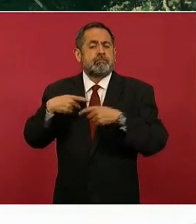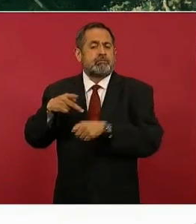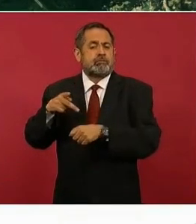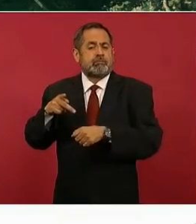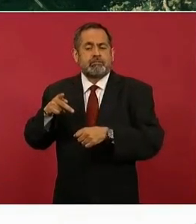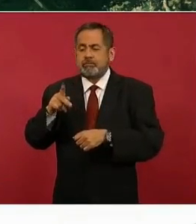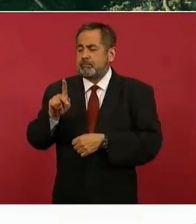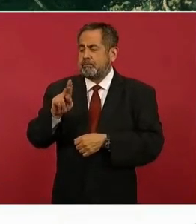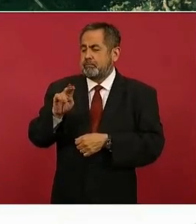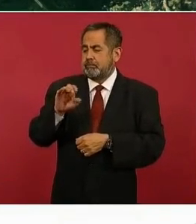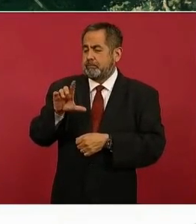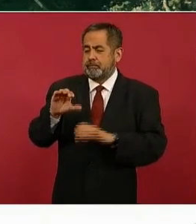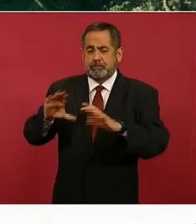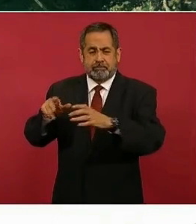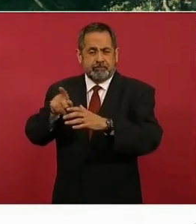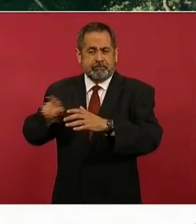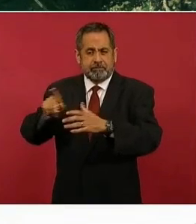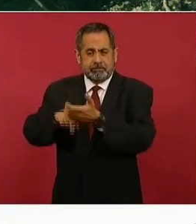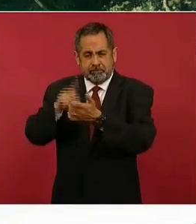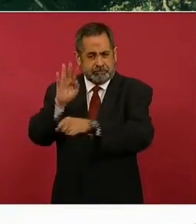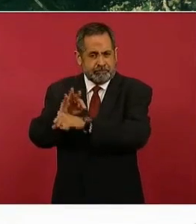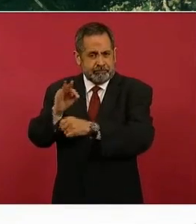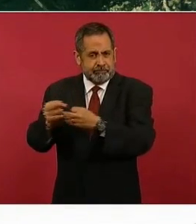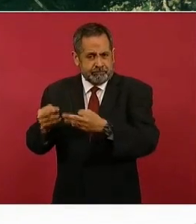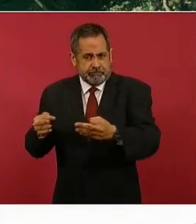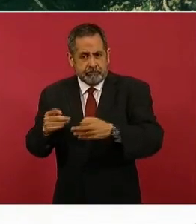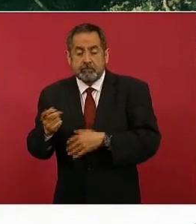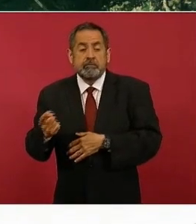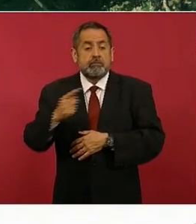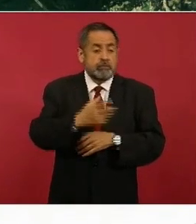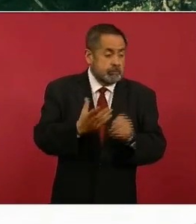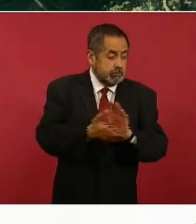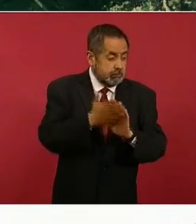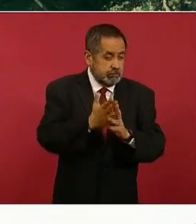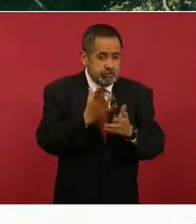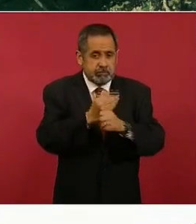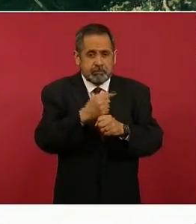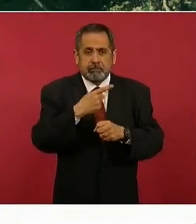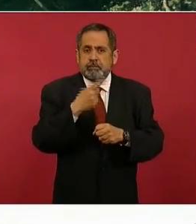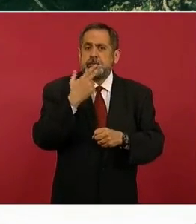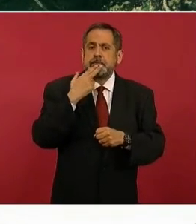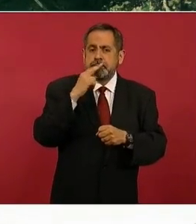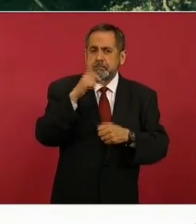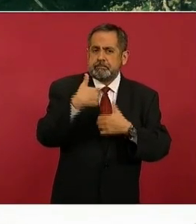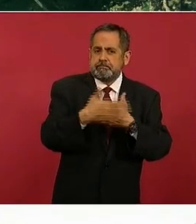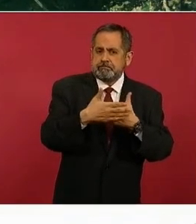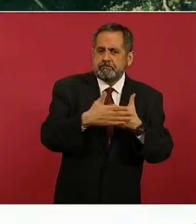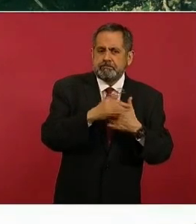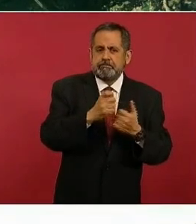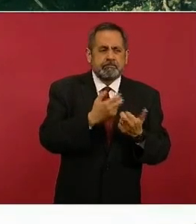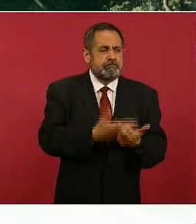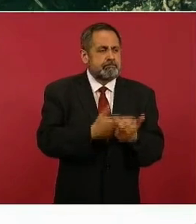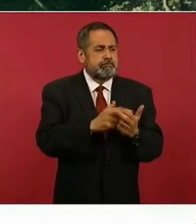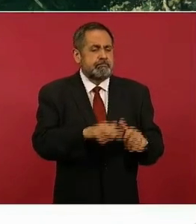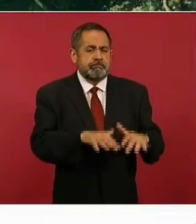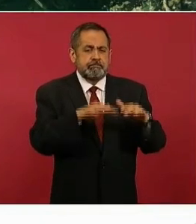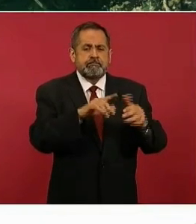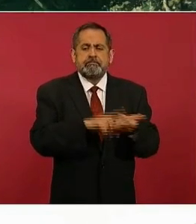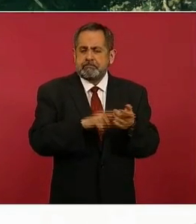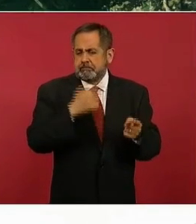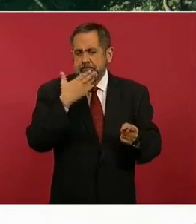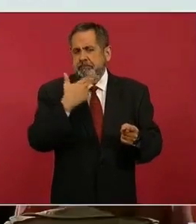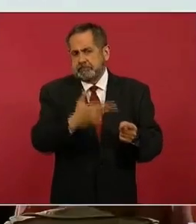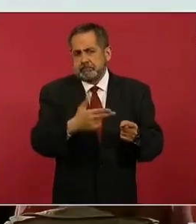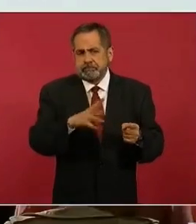construir un par de humedales de tratamiento y desarrollar al menos el proyecto para otros cinco, para otros tres, perdón, para